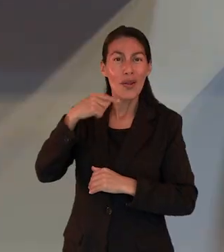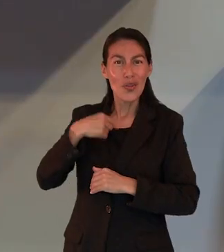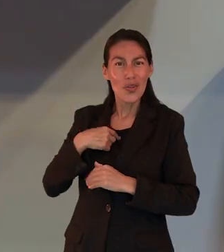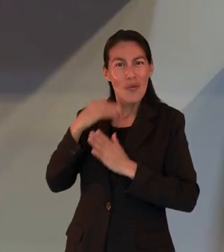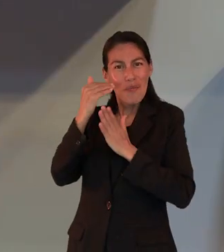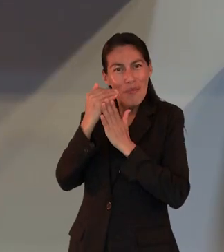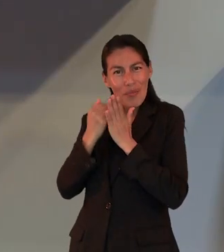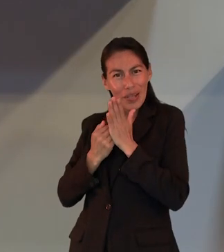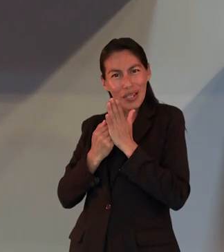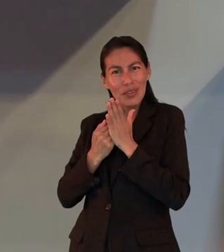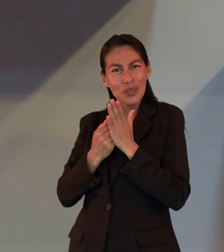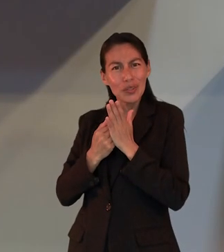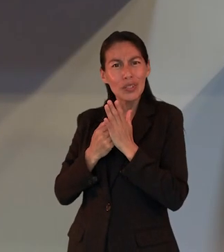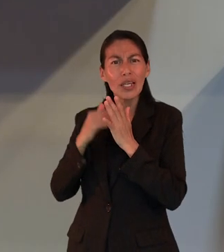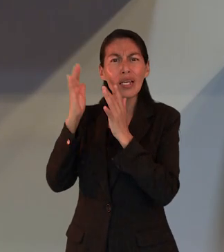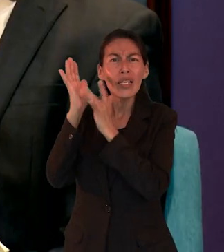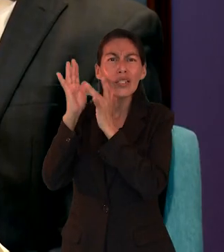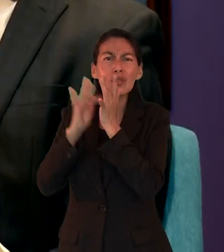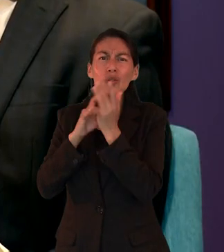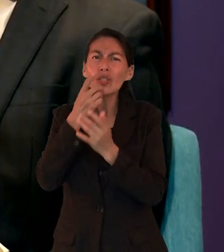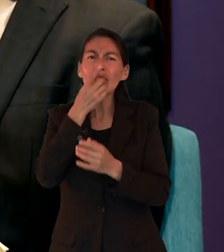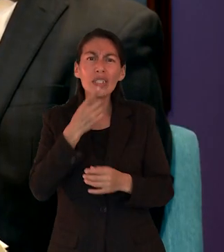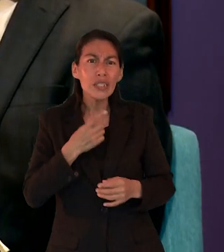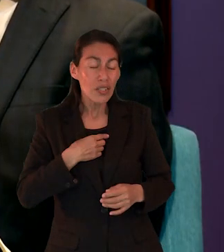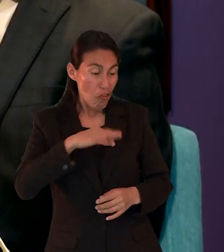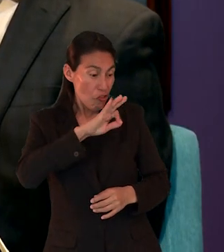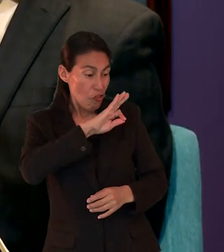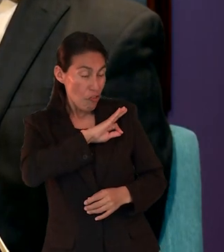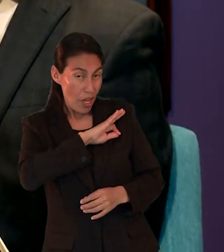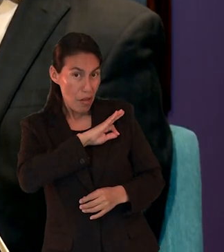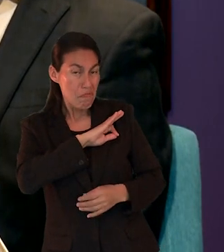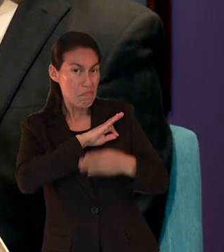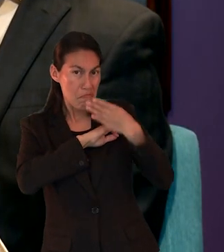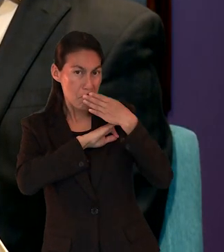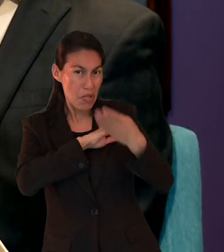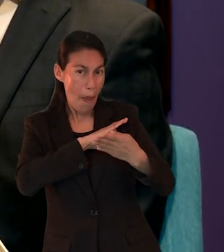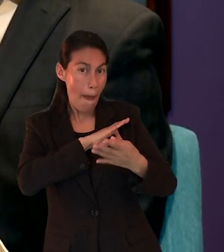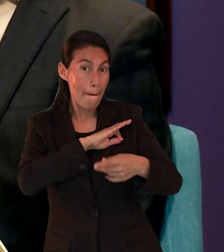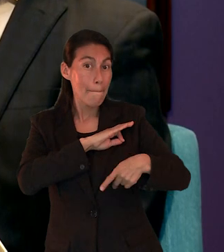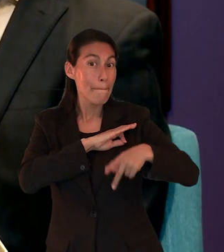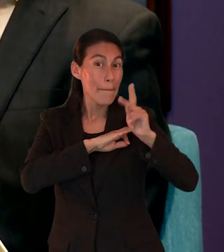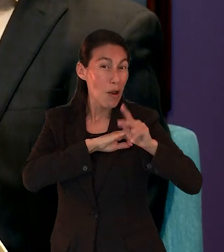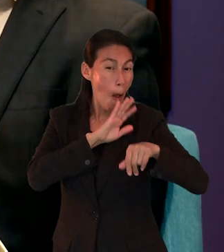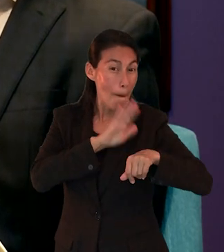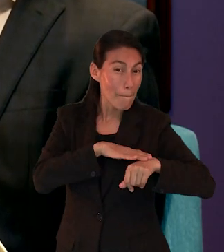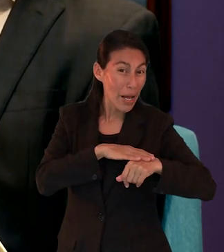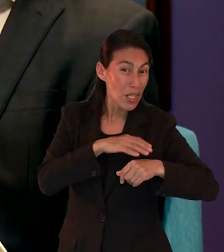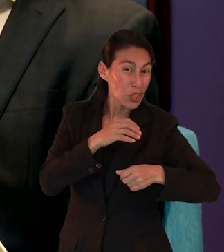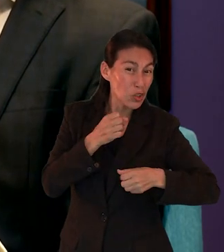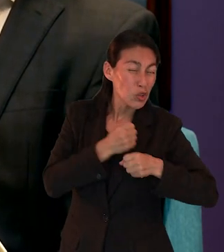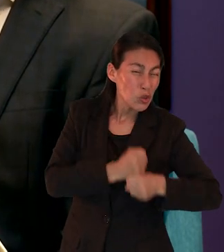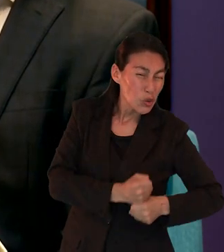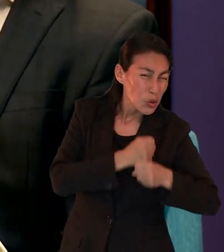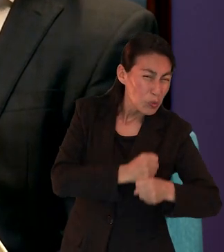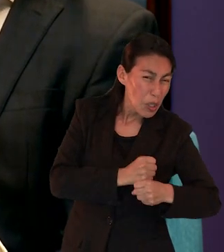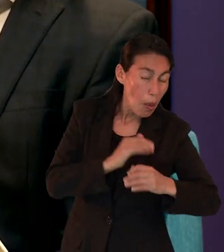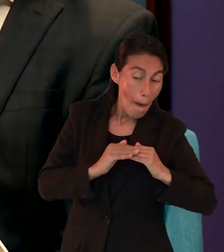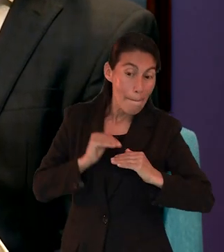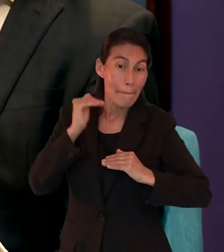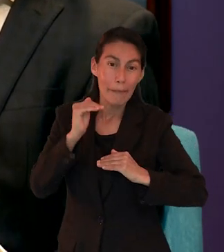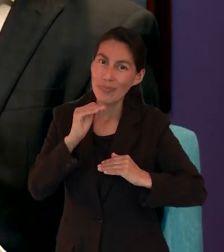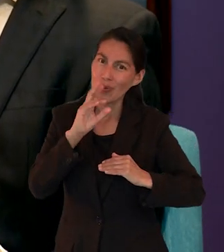mayor que mi fe entonces esto es esto es lo que me da gusto y me da esa esa esa